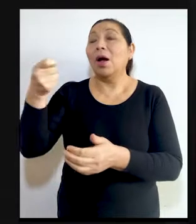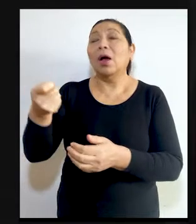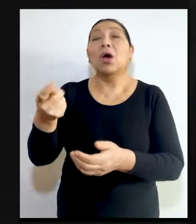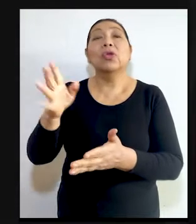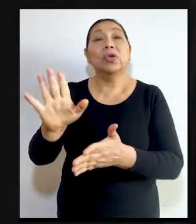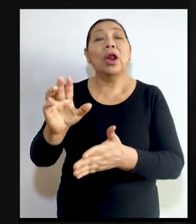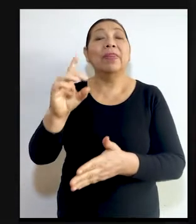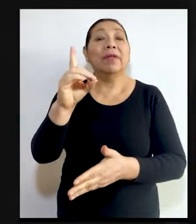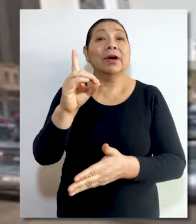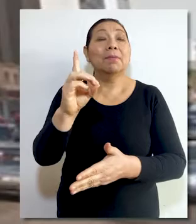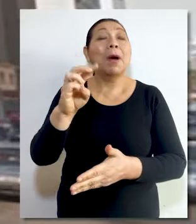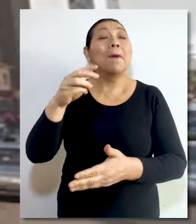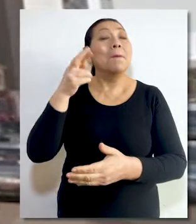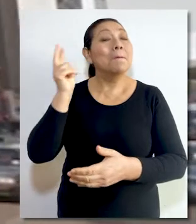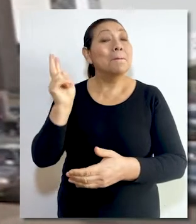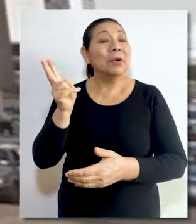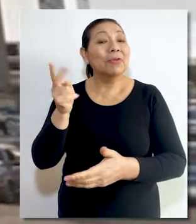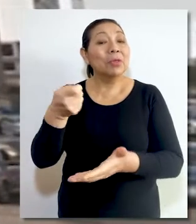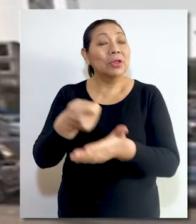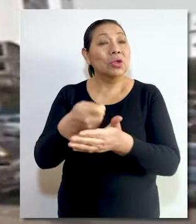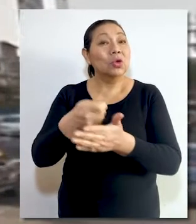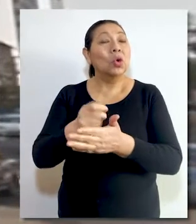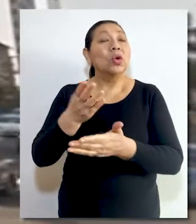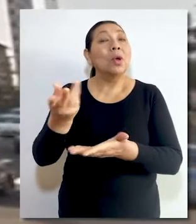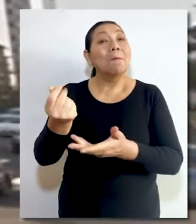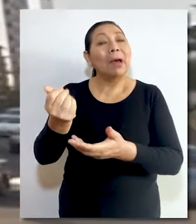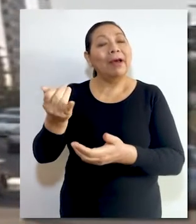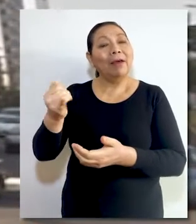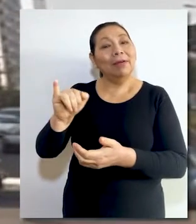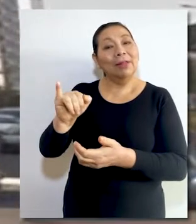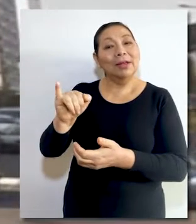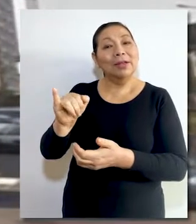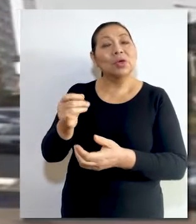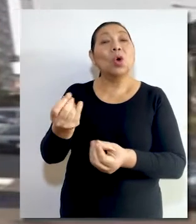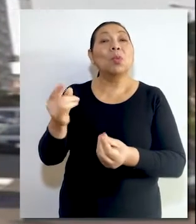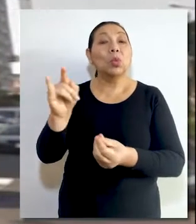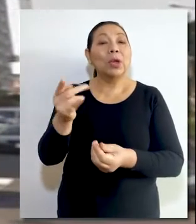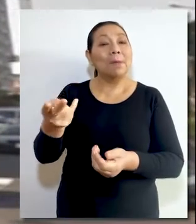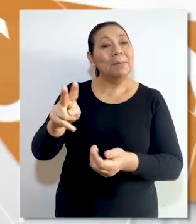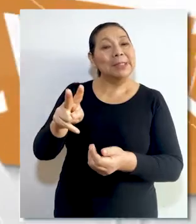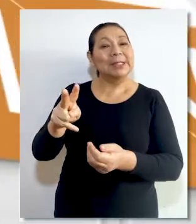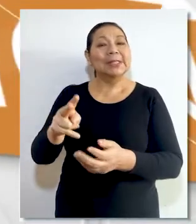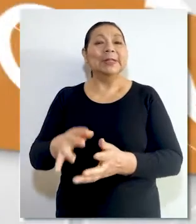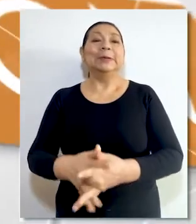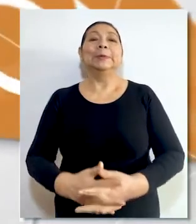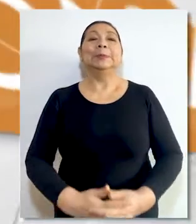aportes a la de rama magisterial y el pago de intereses legales y utilidades.